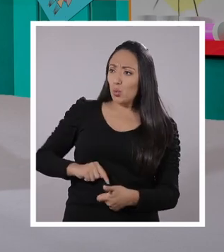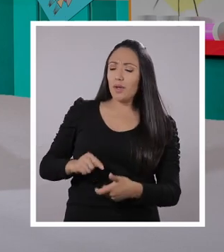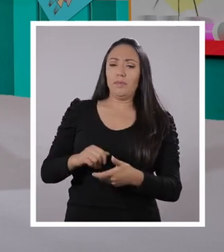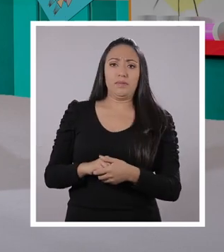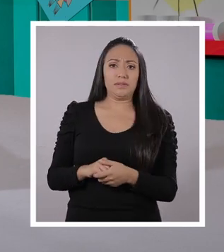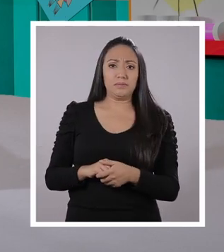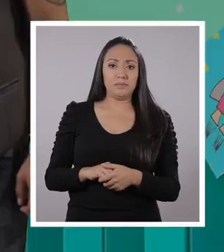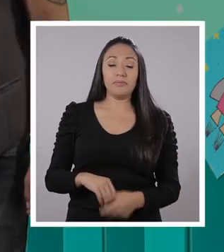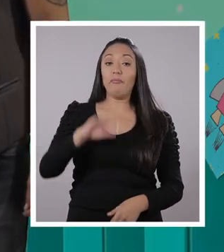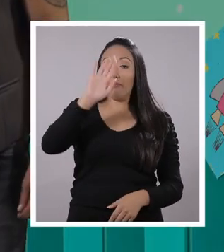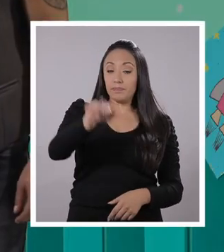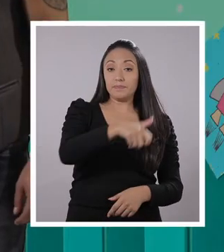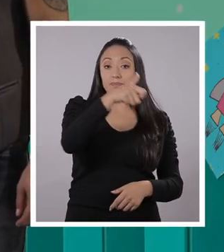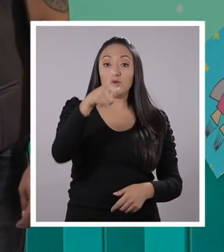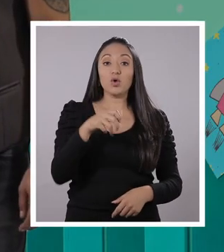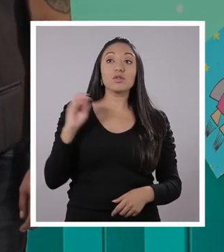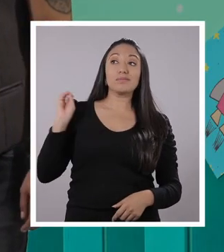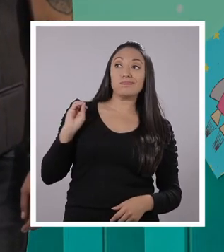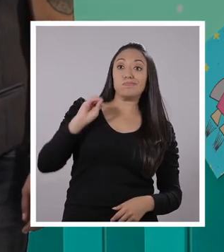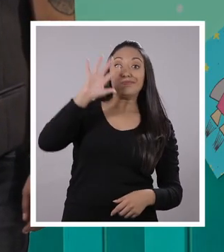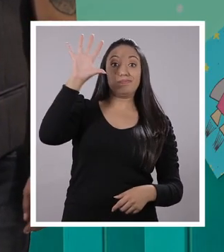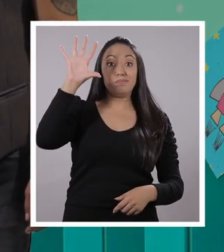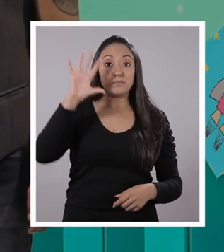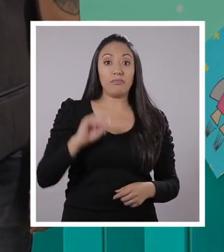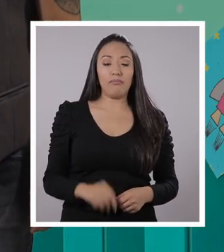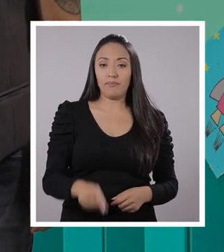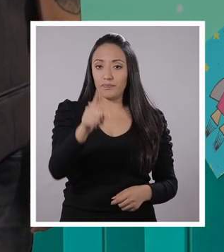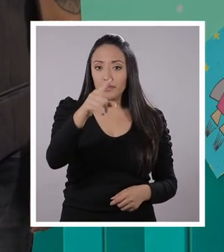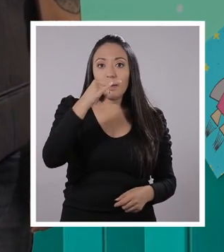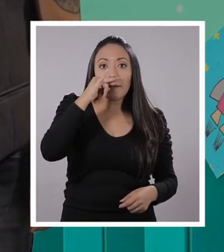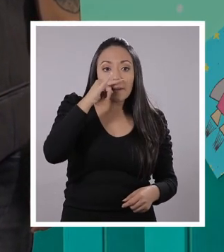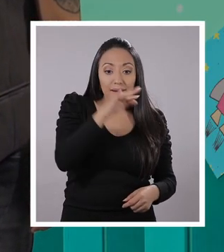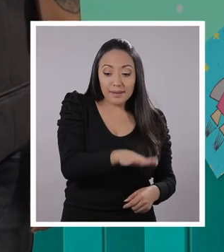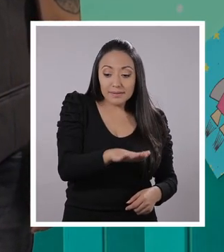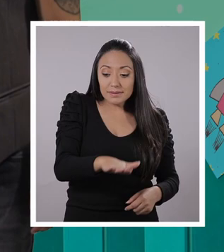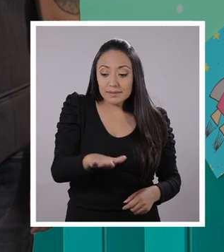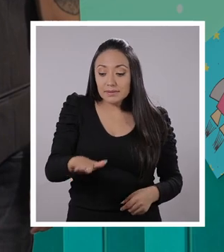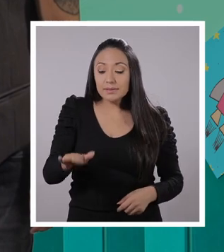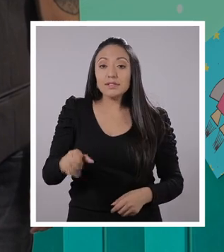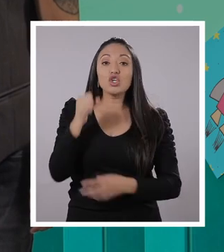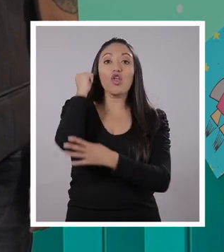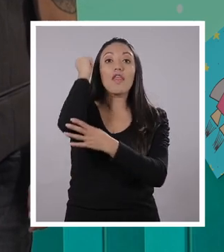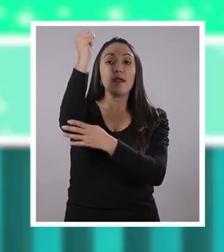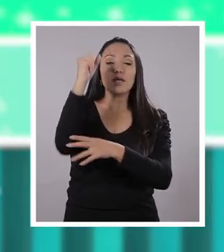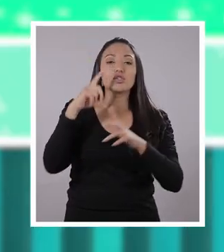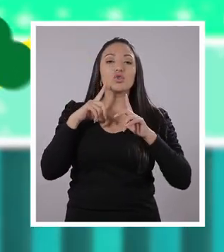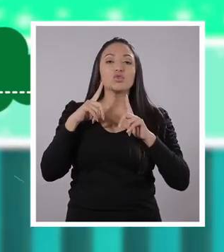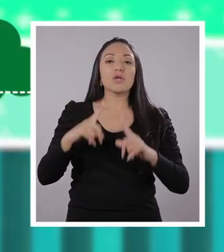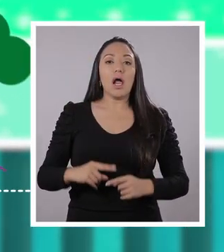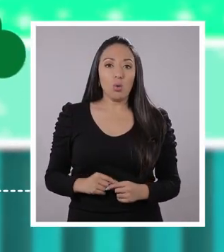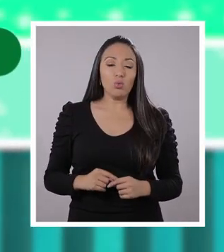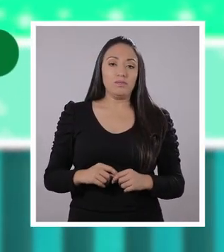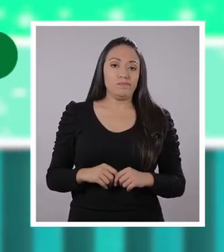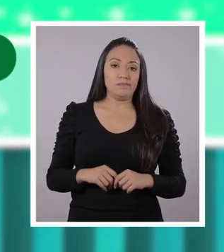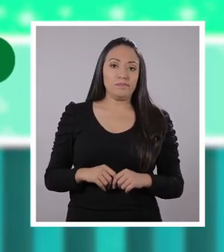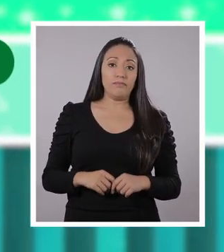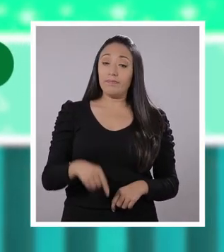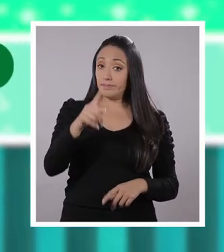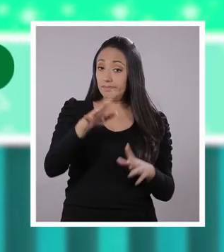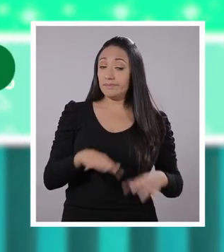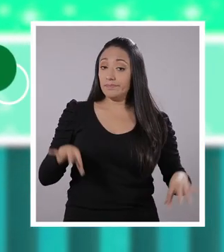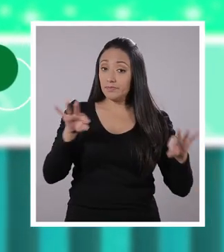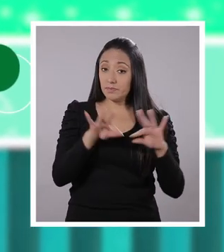¡Perfecto! La siguiente. Tenemos el derecho, tienen el derecho a la salud. ¡Mmm! ¡Qué fundamental!